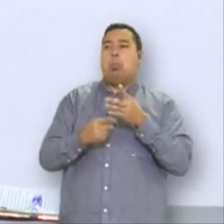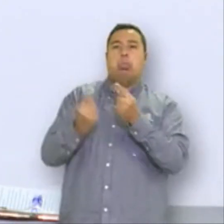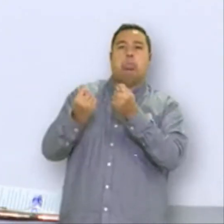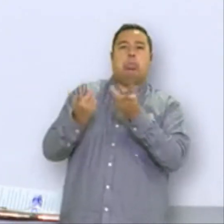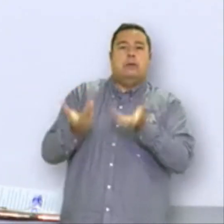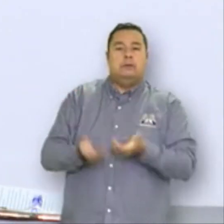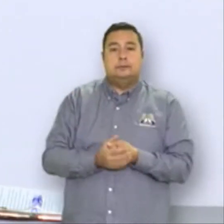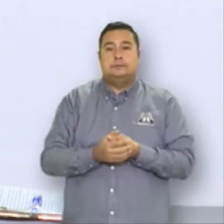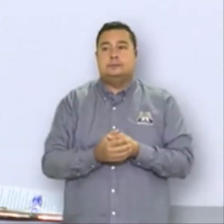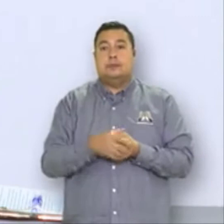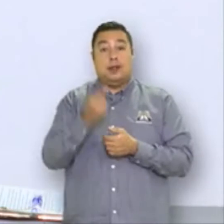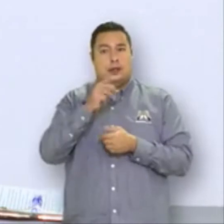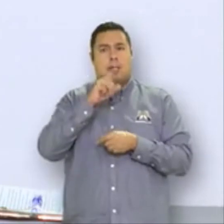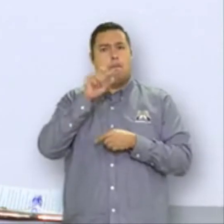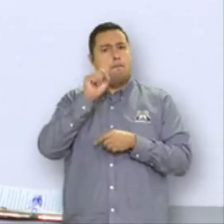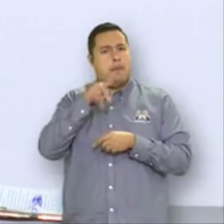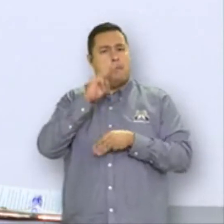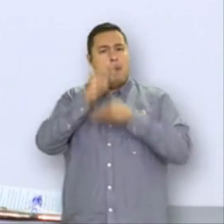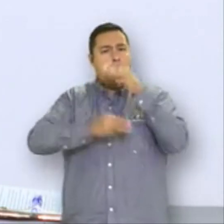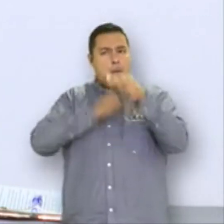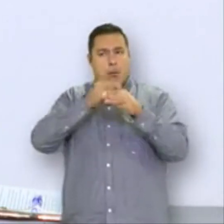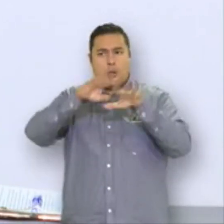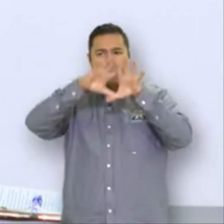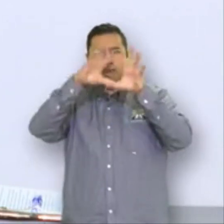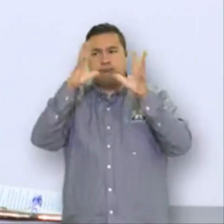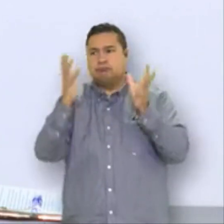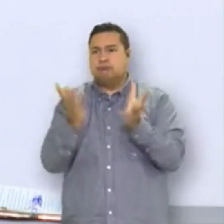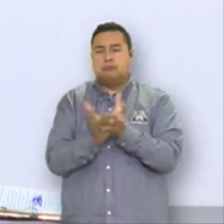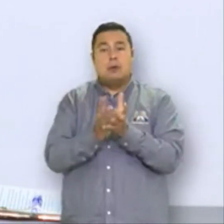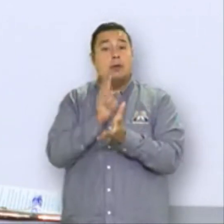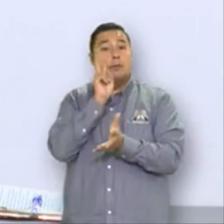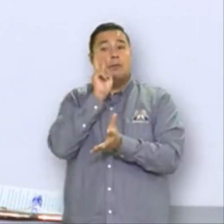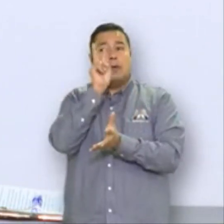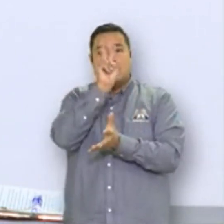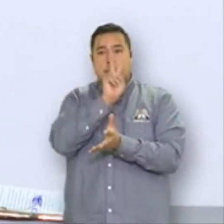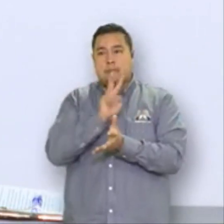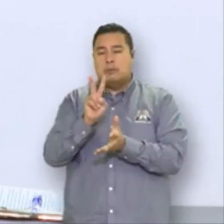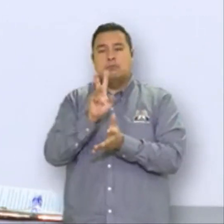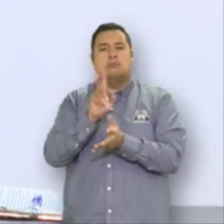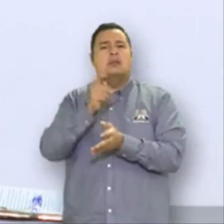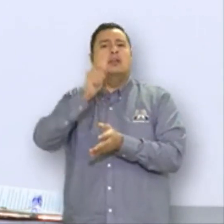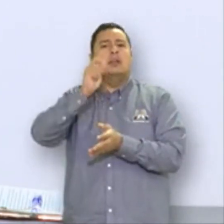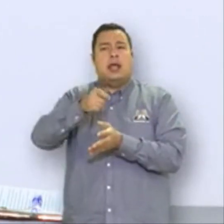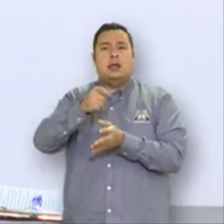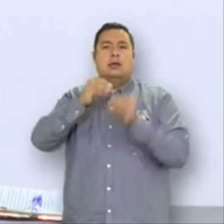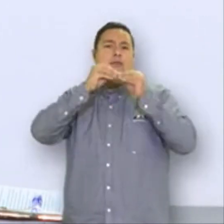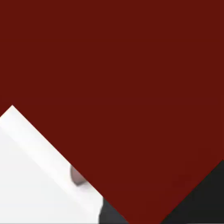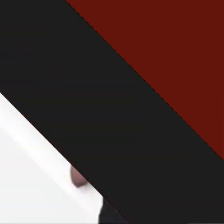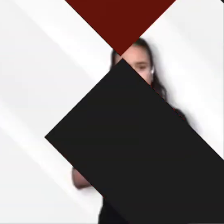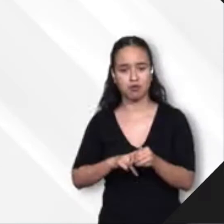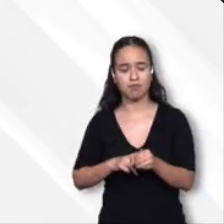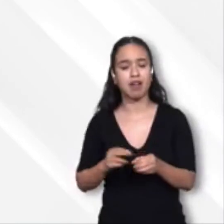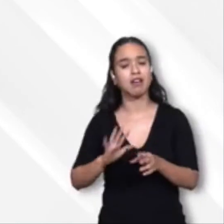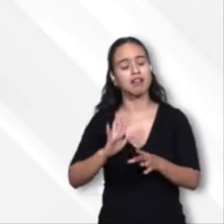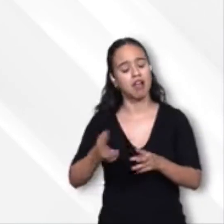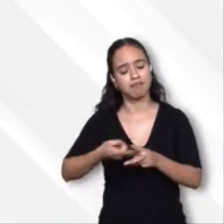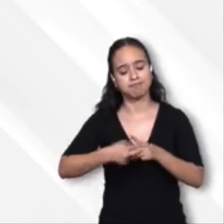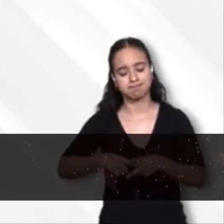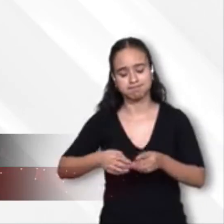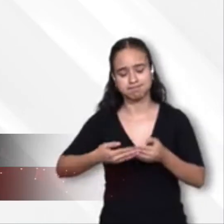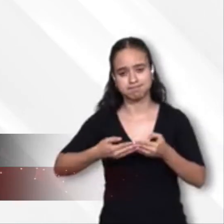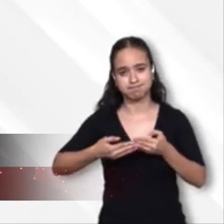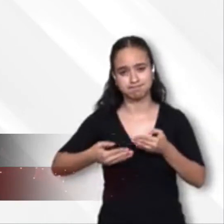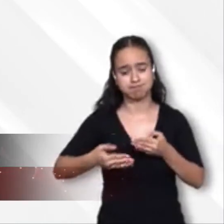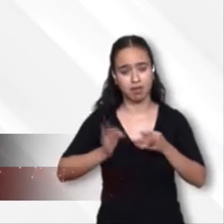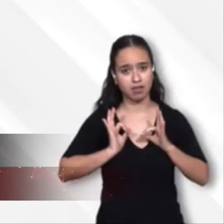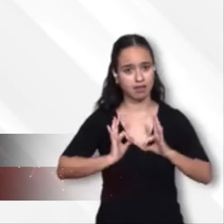estamos viendo alrededor del mundo, nos va a llevar a una pandemia muy prolongada. Finalmente solicitó el